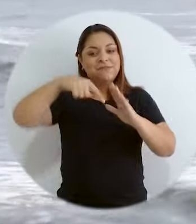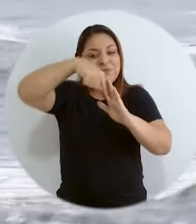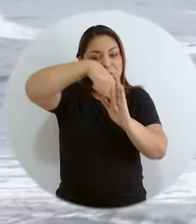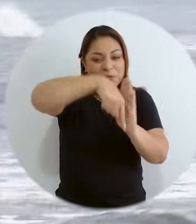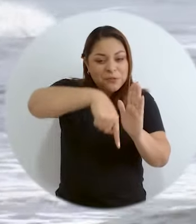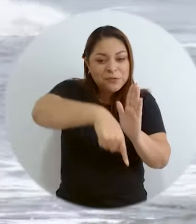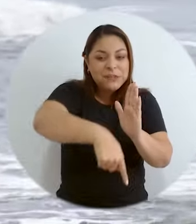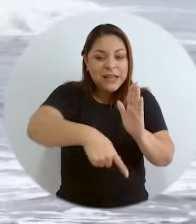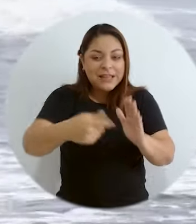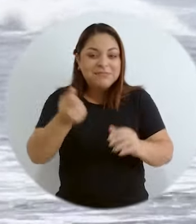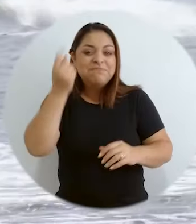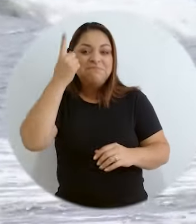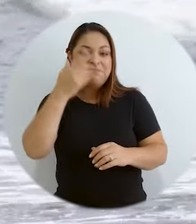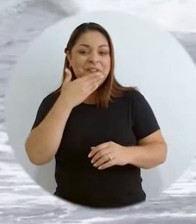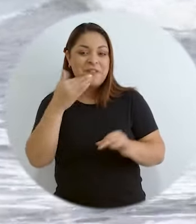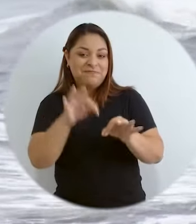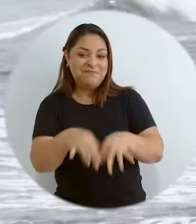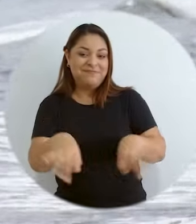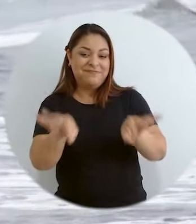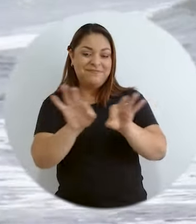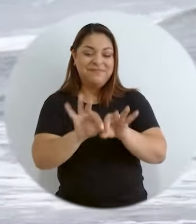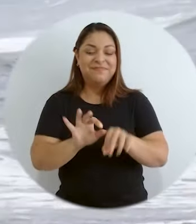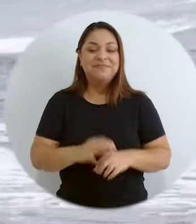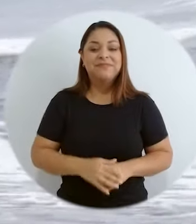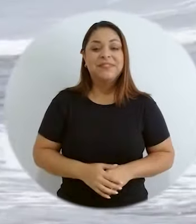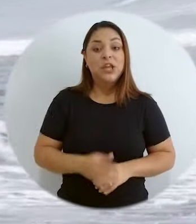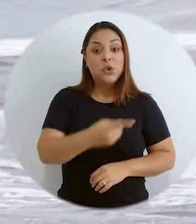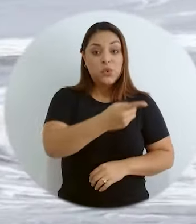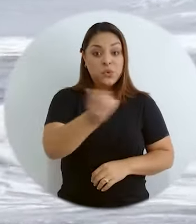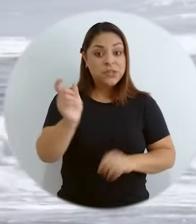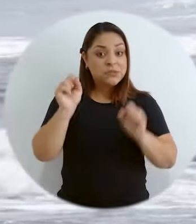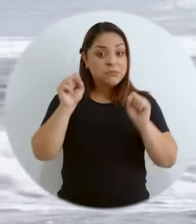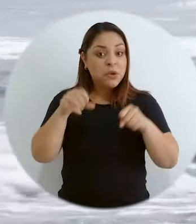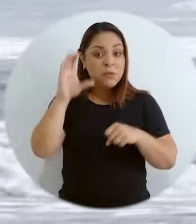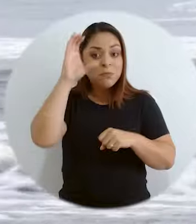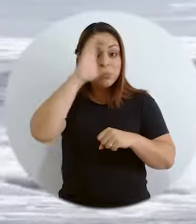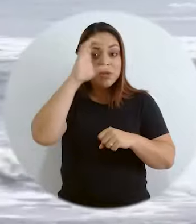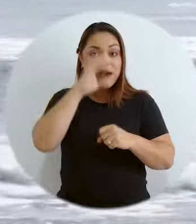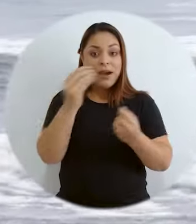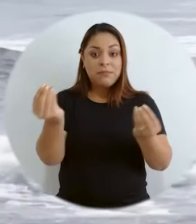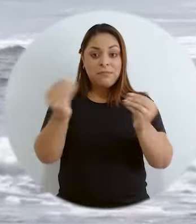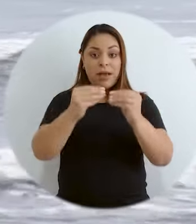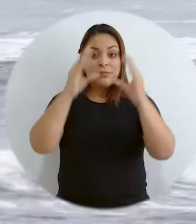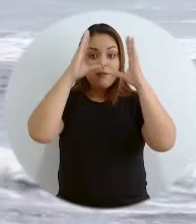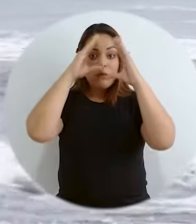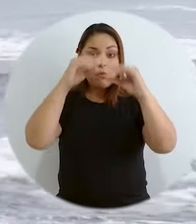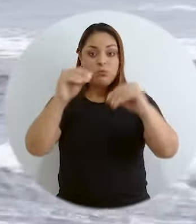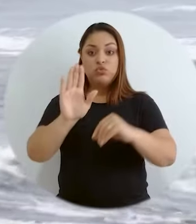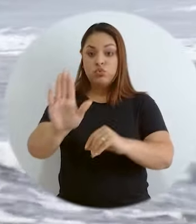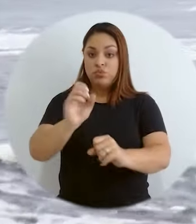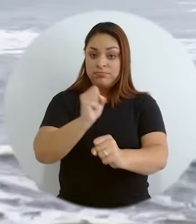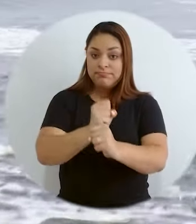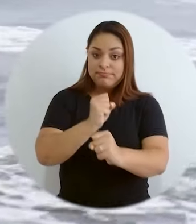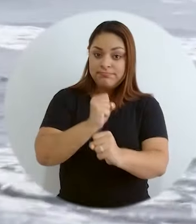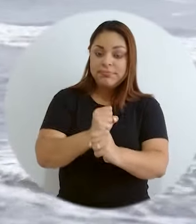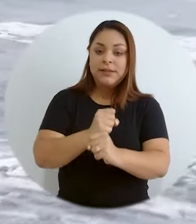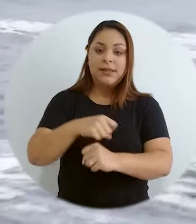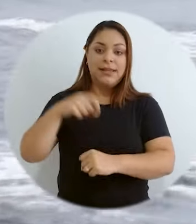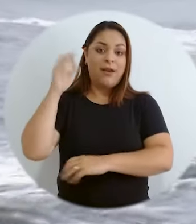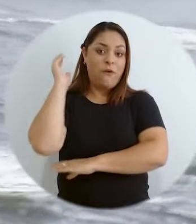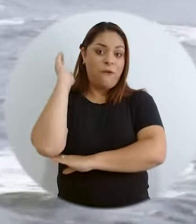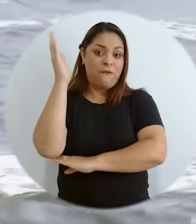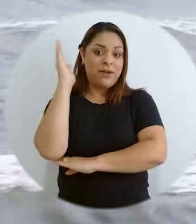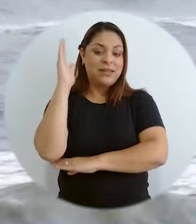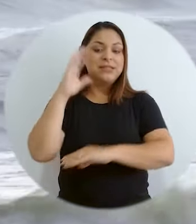a aguas profundas son muy importantes, ¿verdad? La gente me imagino que puede buscar más información sobre el trabajo que ustedes